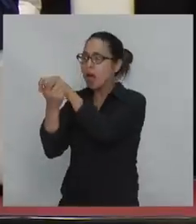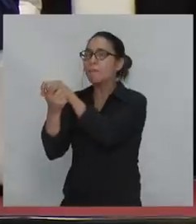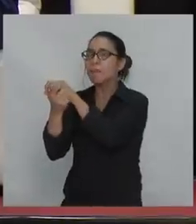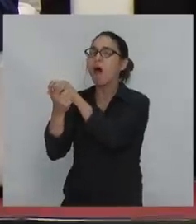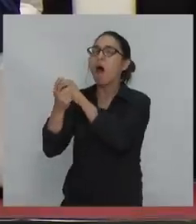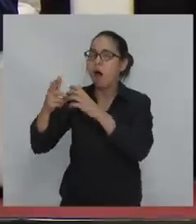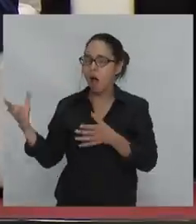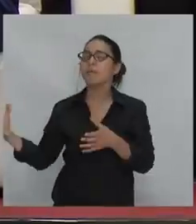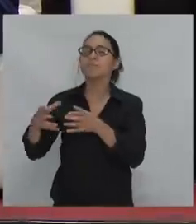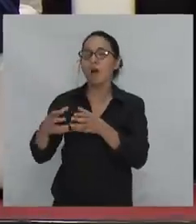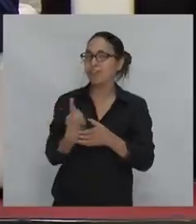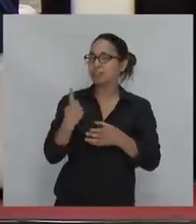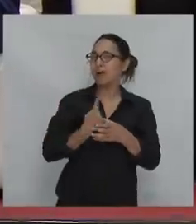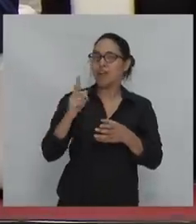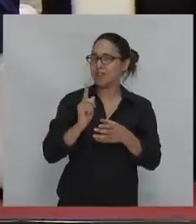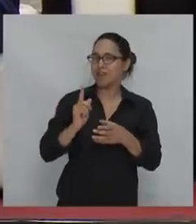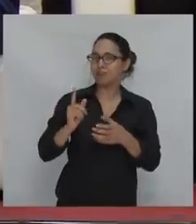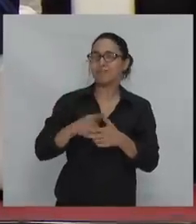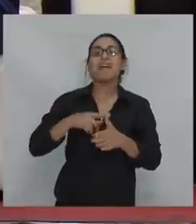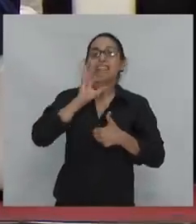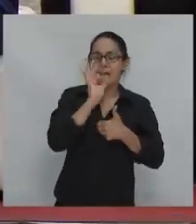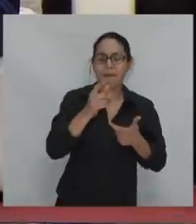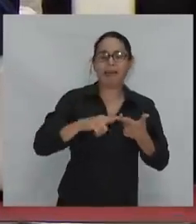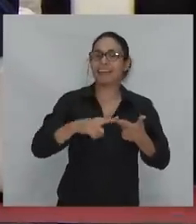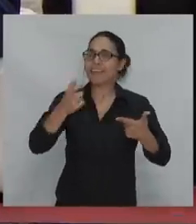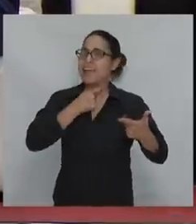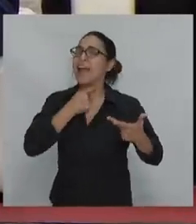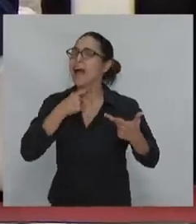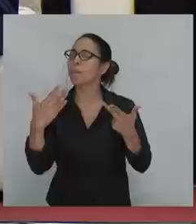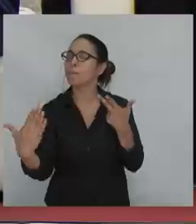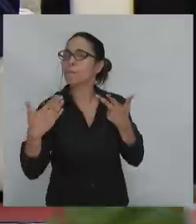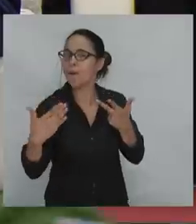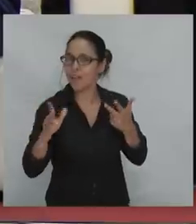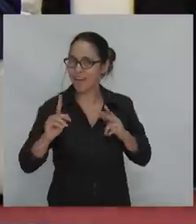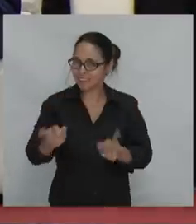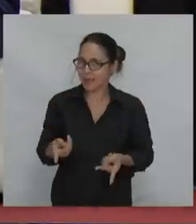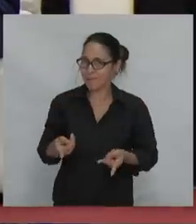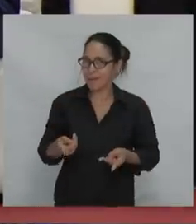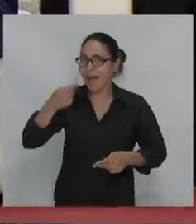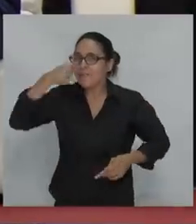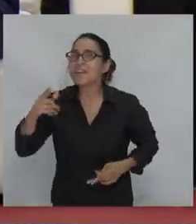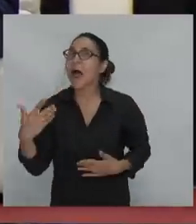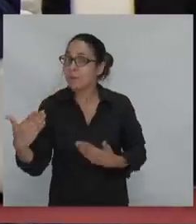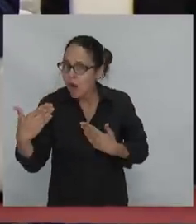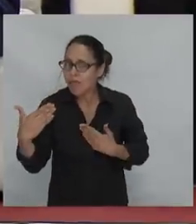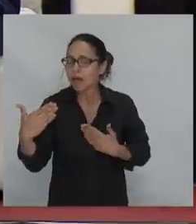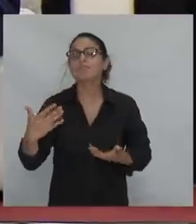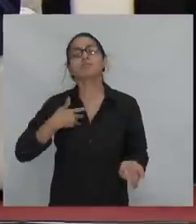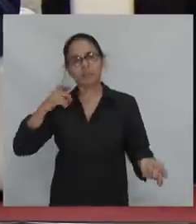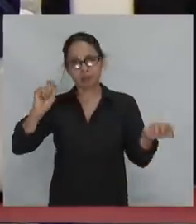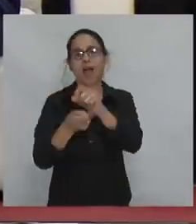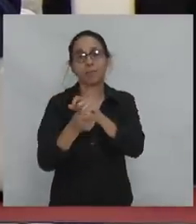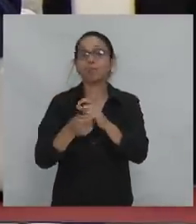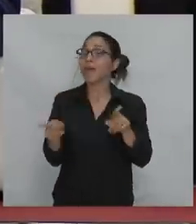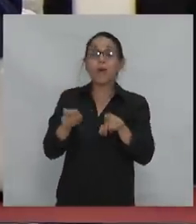saber, querer y poder. Y cuando de repente pueden al final, hacen. Y por tanto, fíjense ustedes, en la transformación